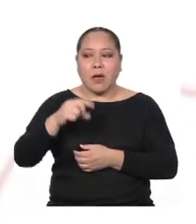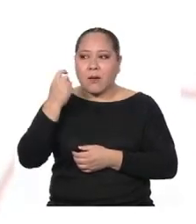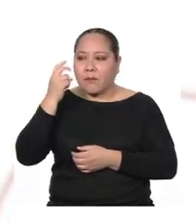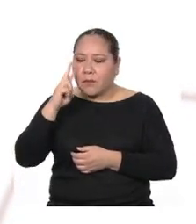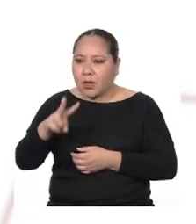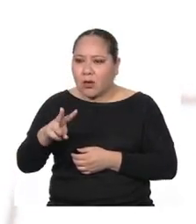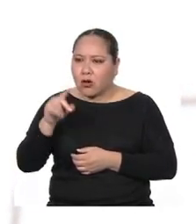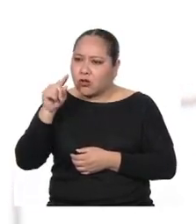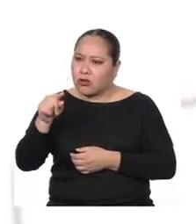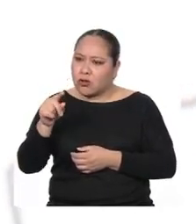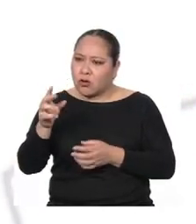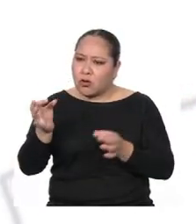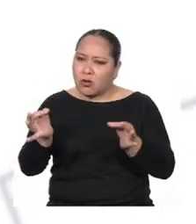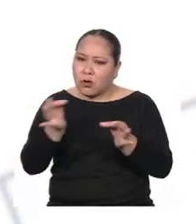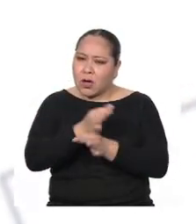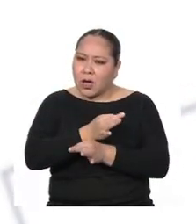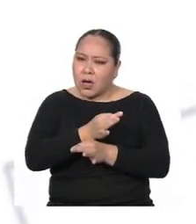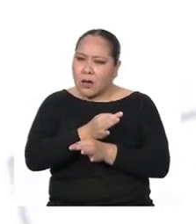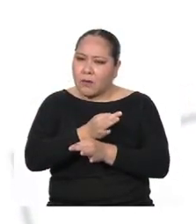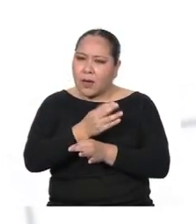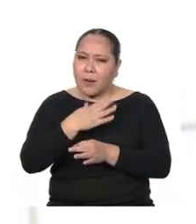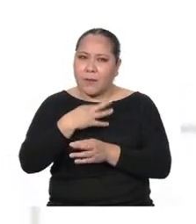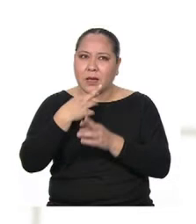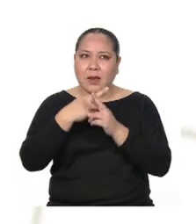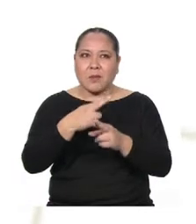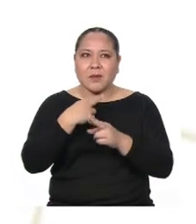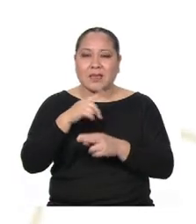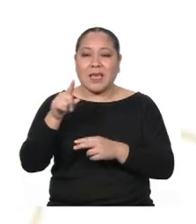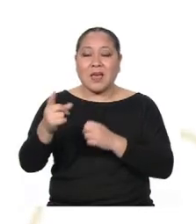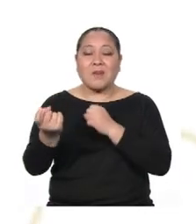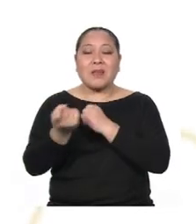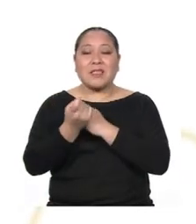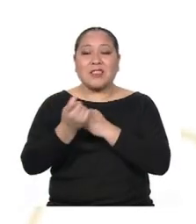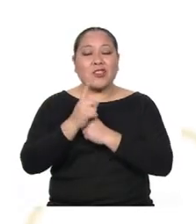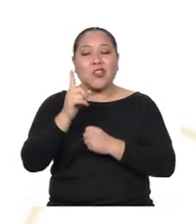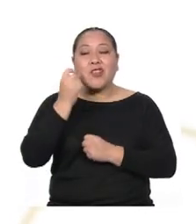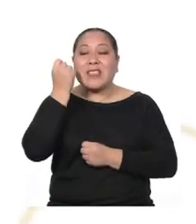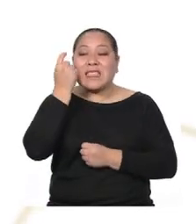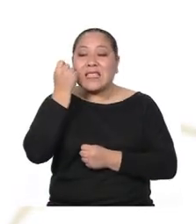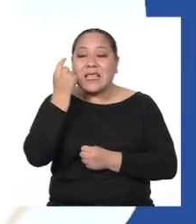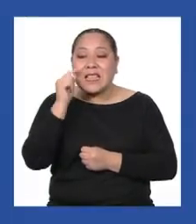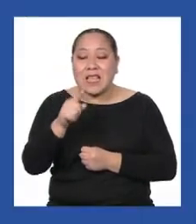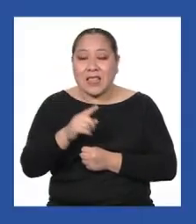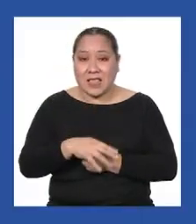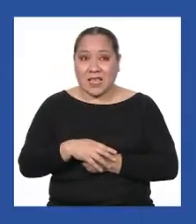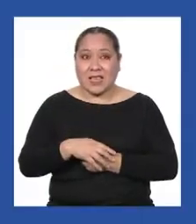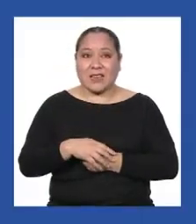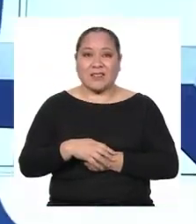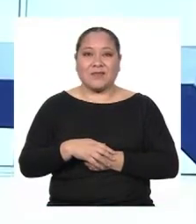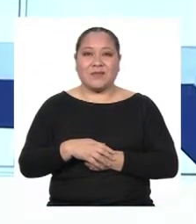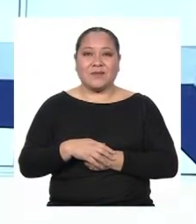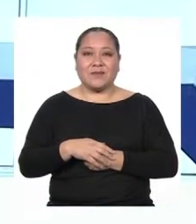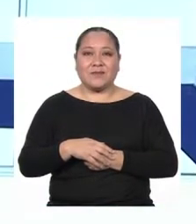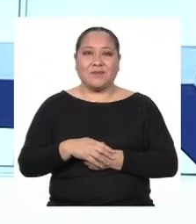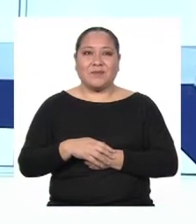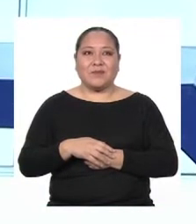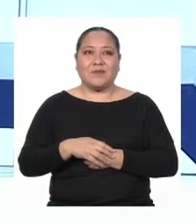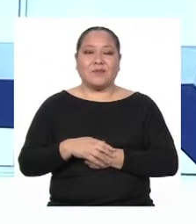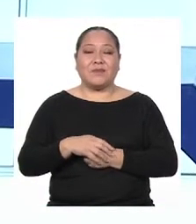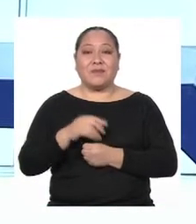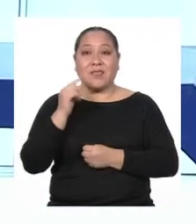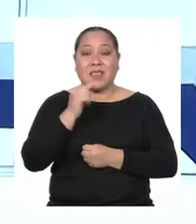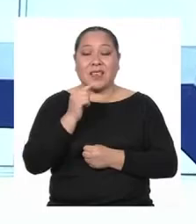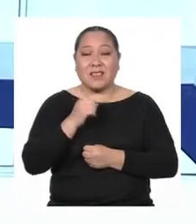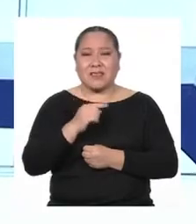yo traducía mis respuestas Ella me enseñó que debía interpretar Los cuentos Hilario Azu, qué